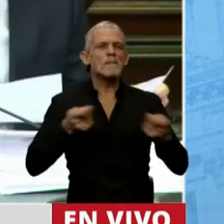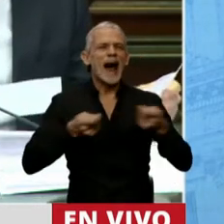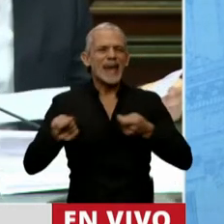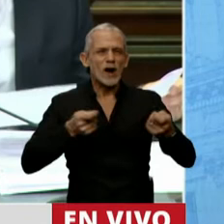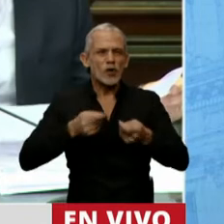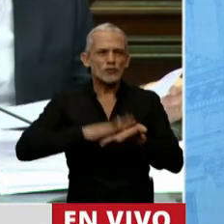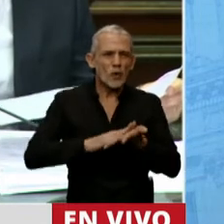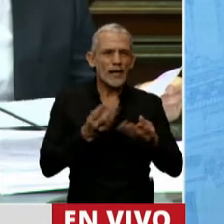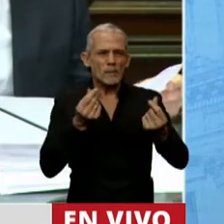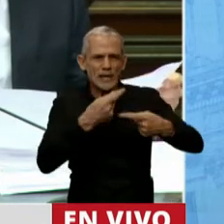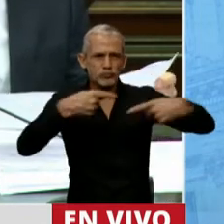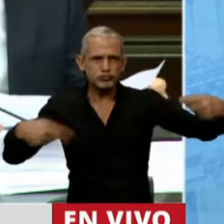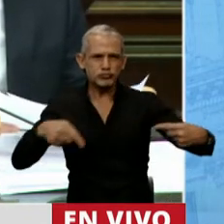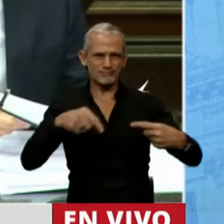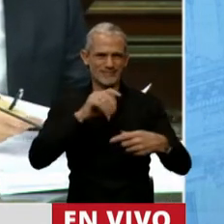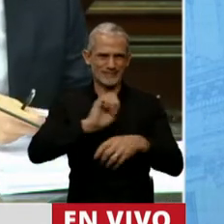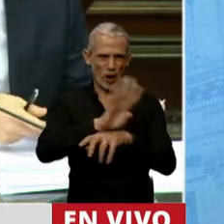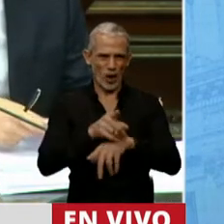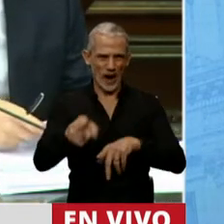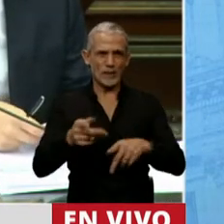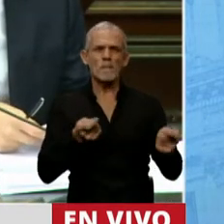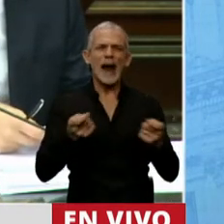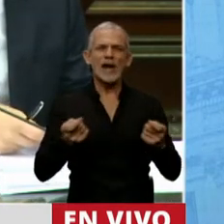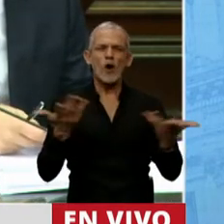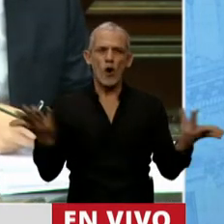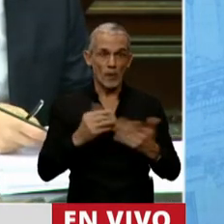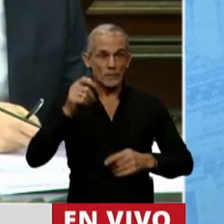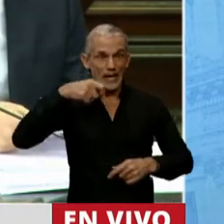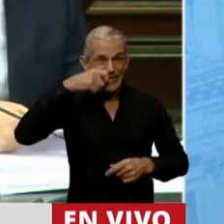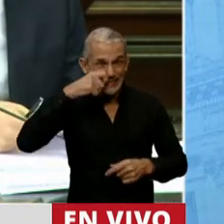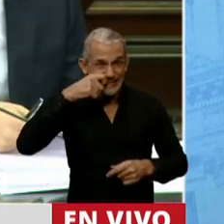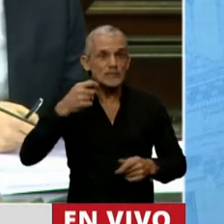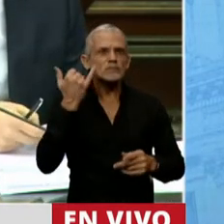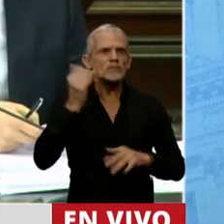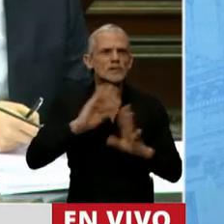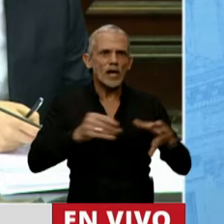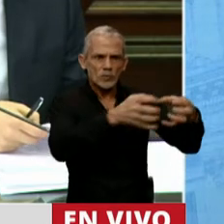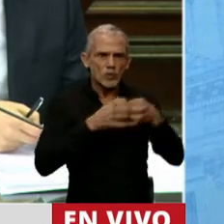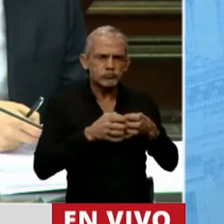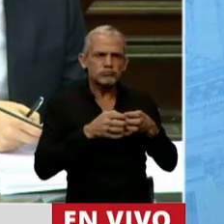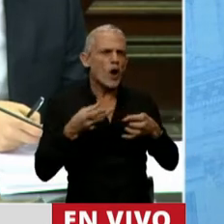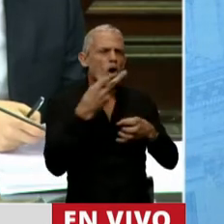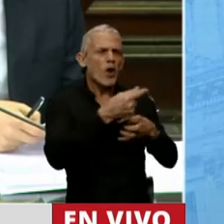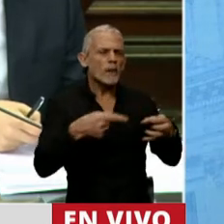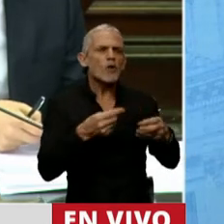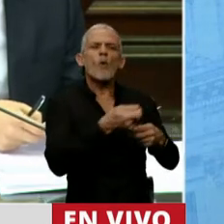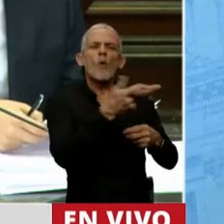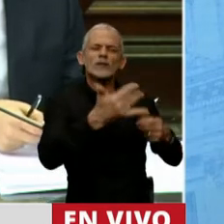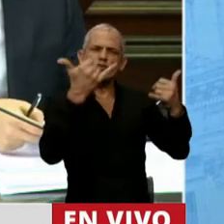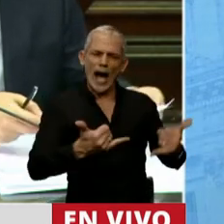tarde. En ese sentido, le quiero preguntar acerca de los test. ¿Qué reserva de kits para hacer testeos, José, en el hoy?